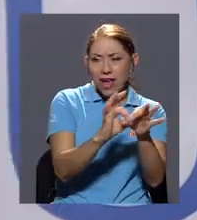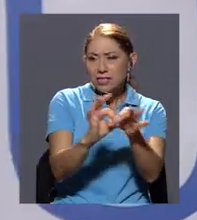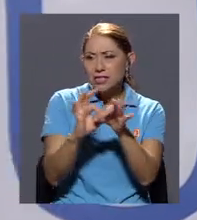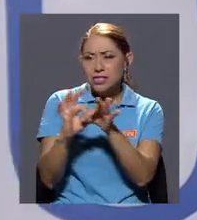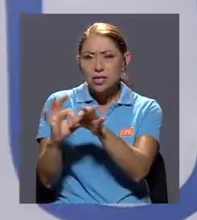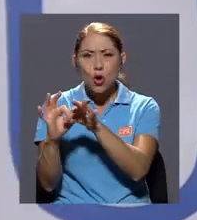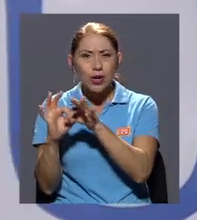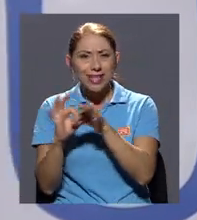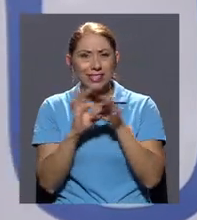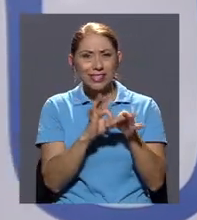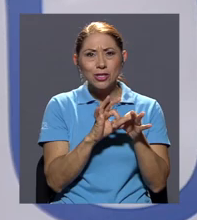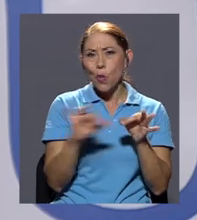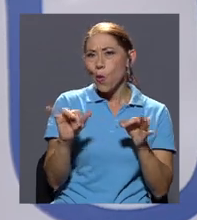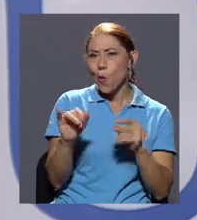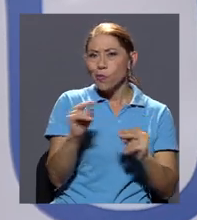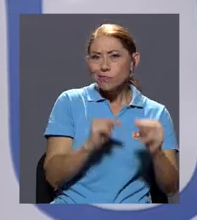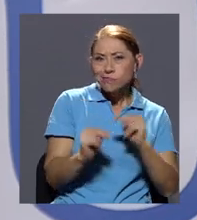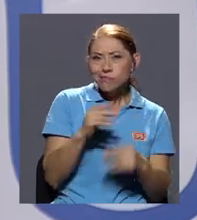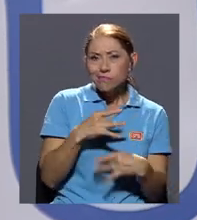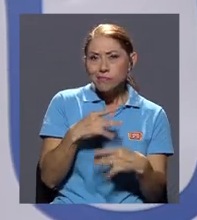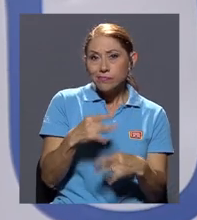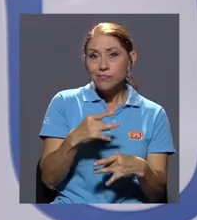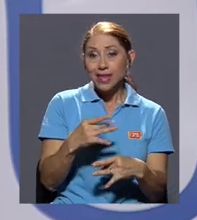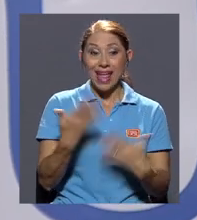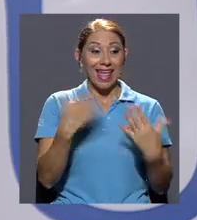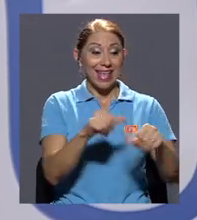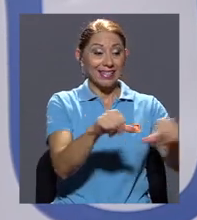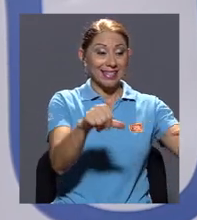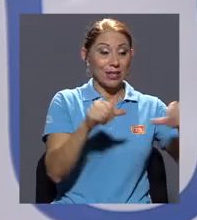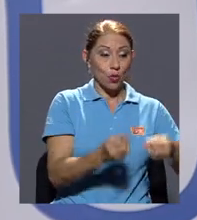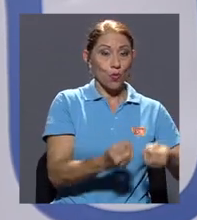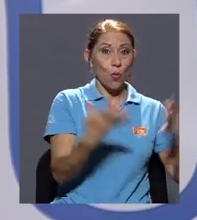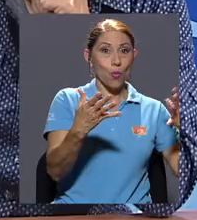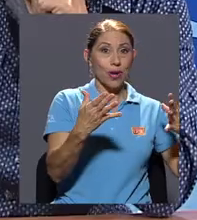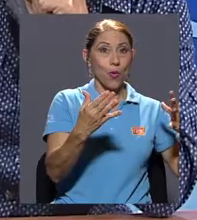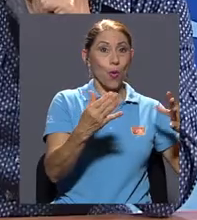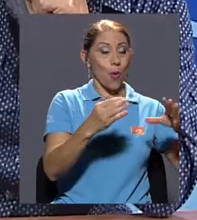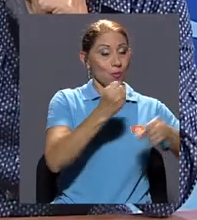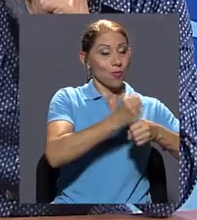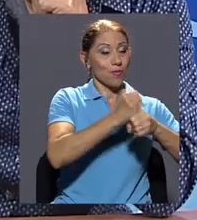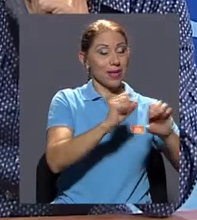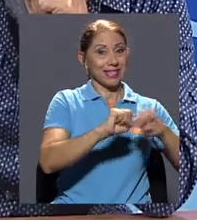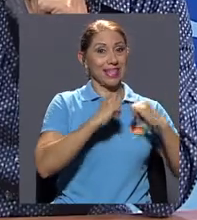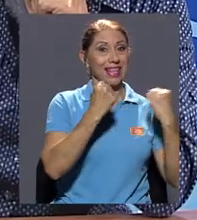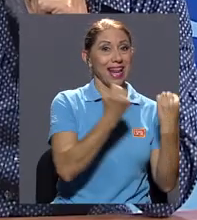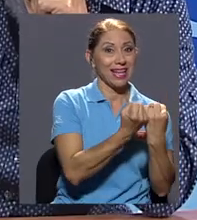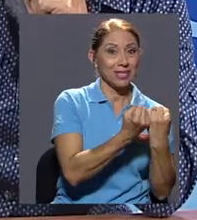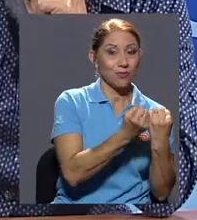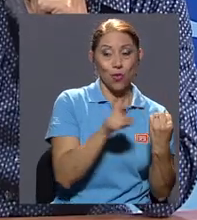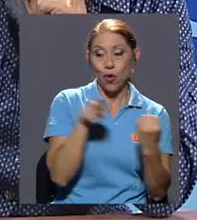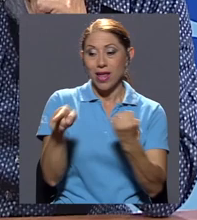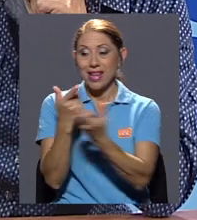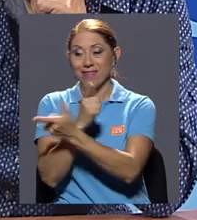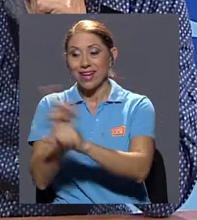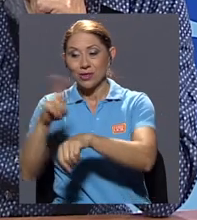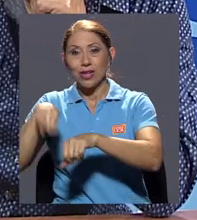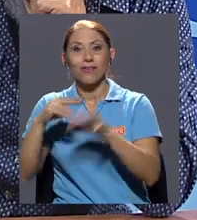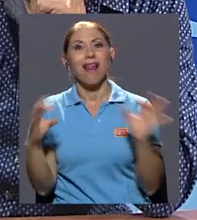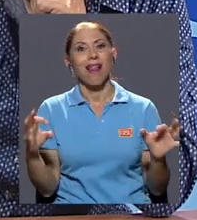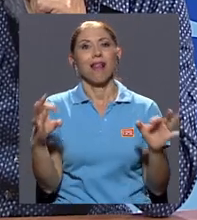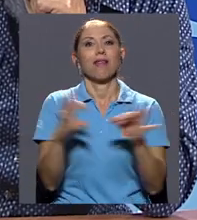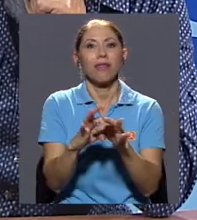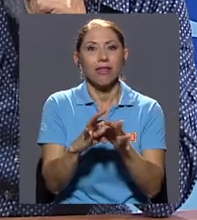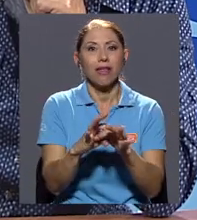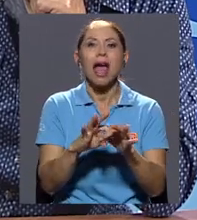ese sindicalismo que fue el que se permitió en el sector público y Liberación Nacional. Eso se rompe en algún momento. Es decir, cuando Liberación Nacional